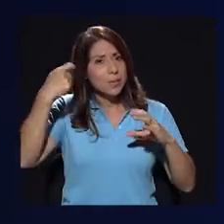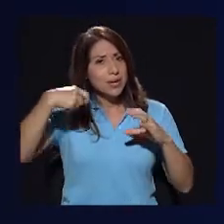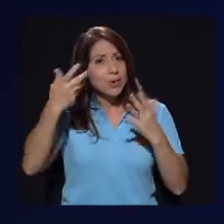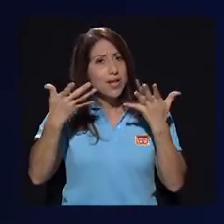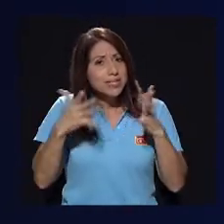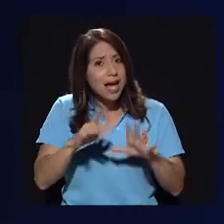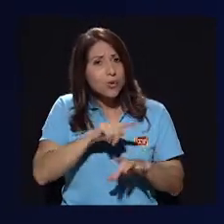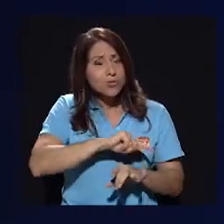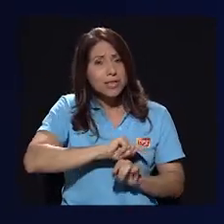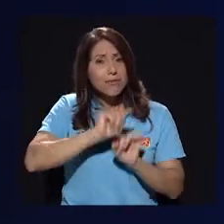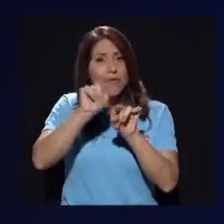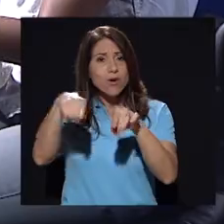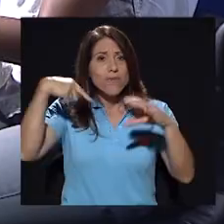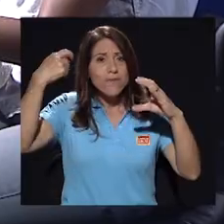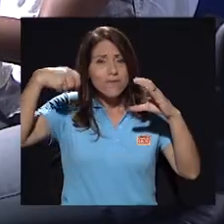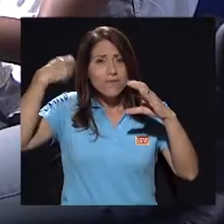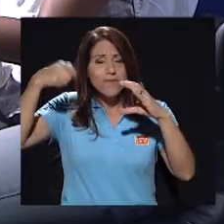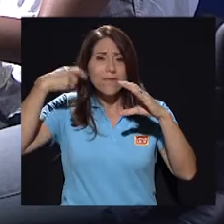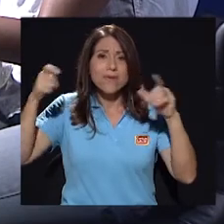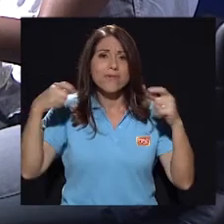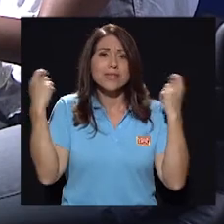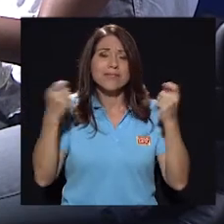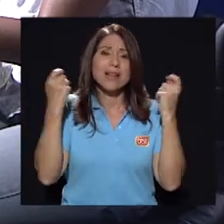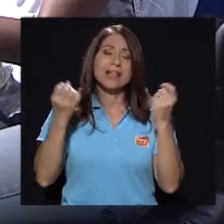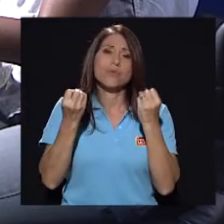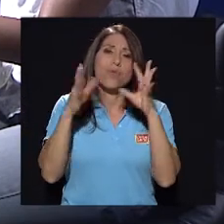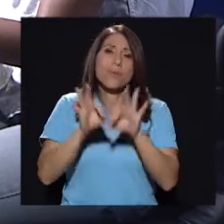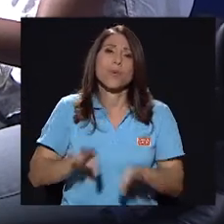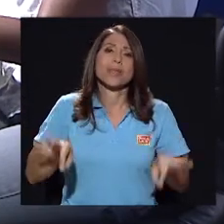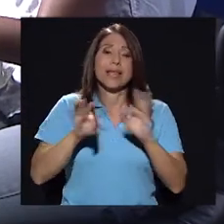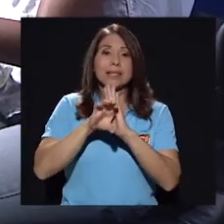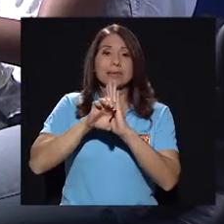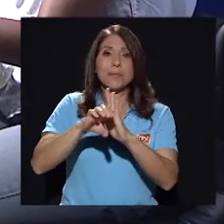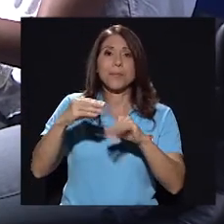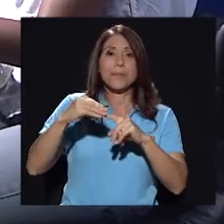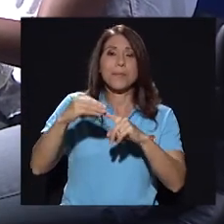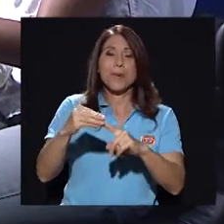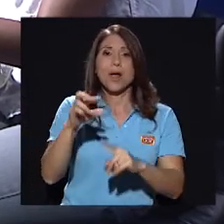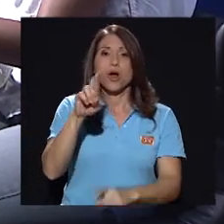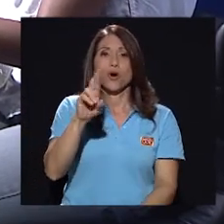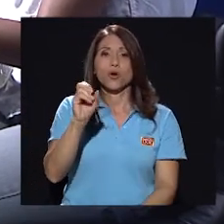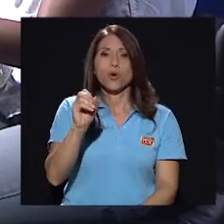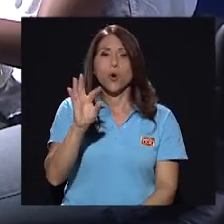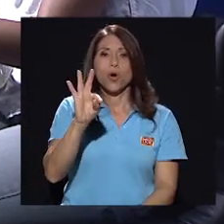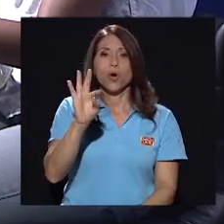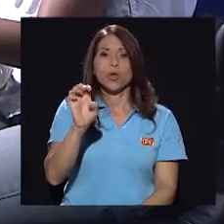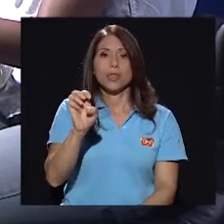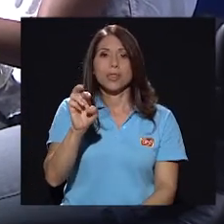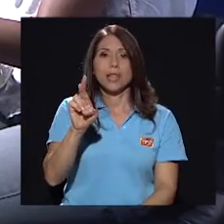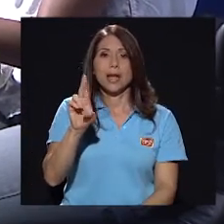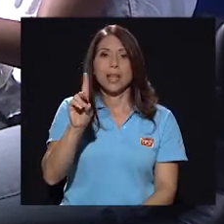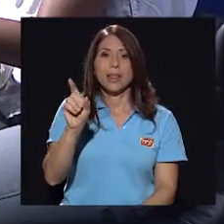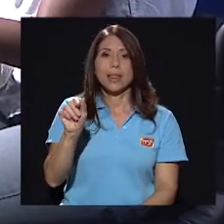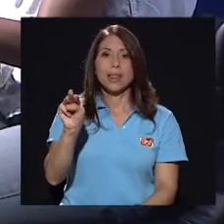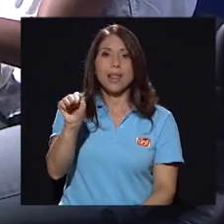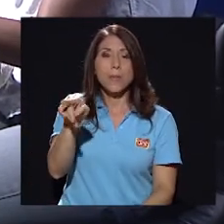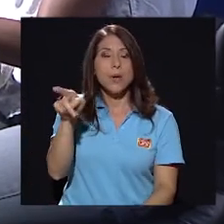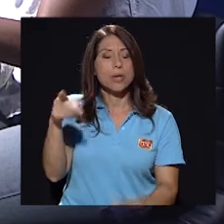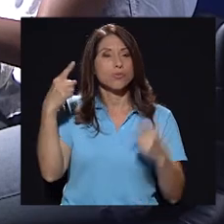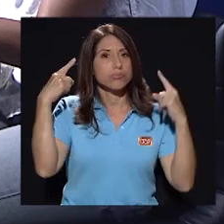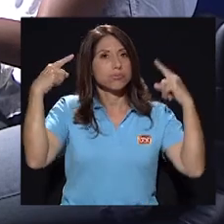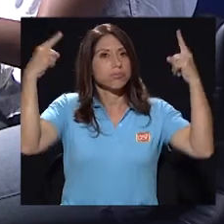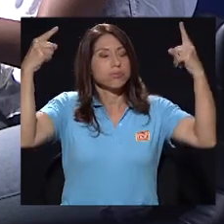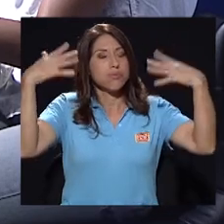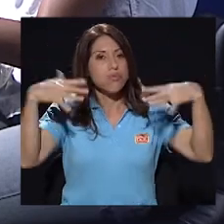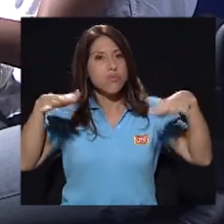estuvieron en festivales muy importantes, principalmente el de Rotterdam, en donde tuvieron mucho éxito e